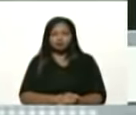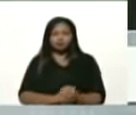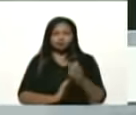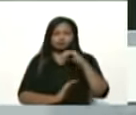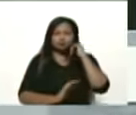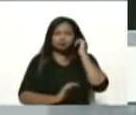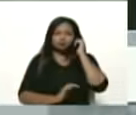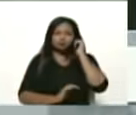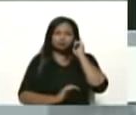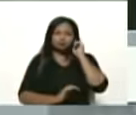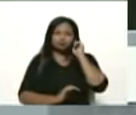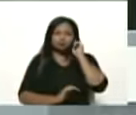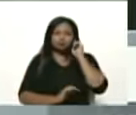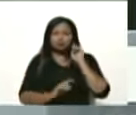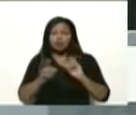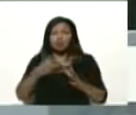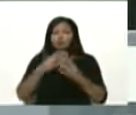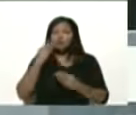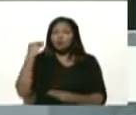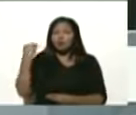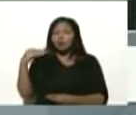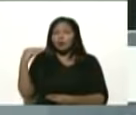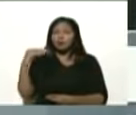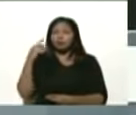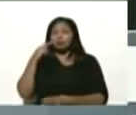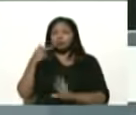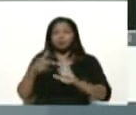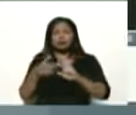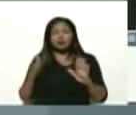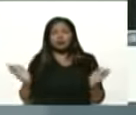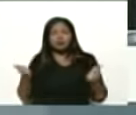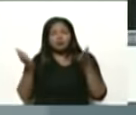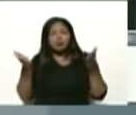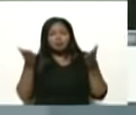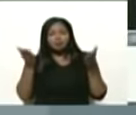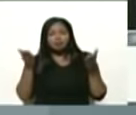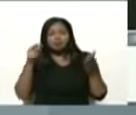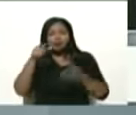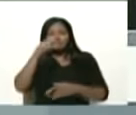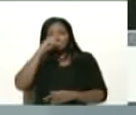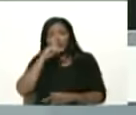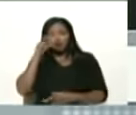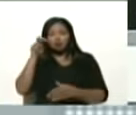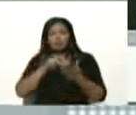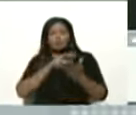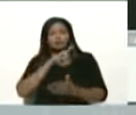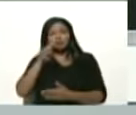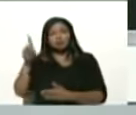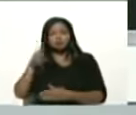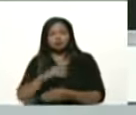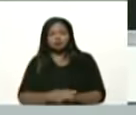esta juventud que se levanta en este año 2021,